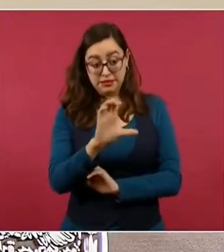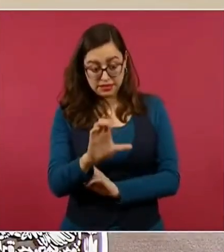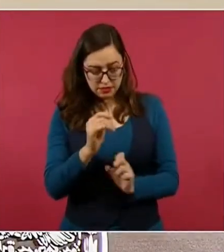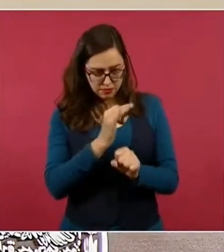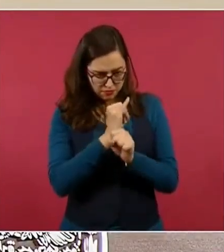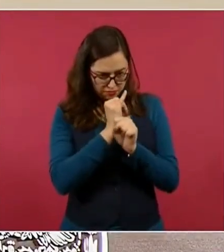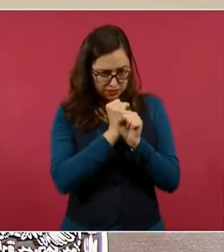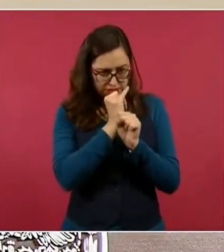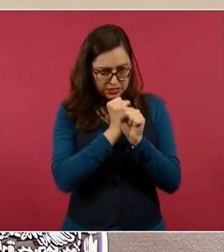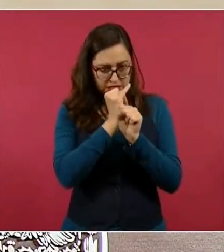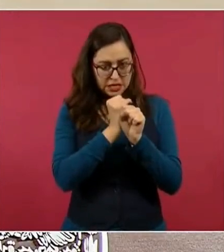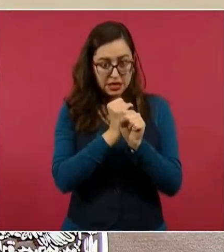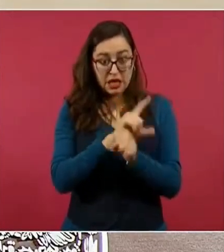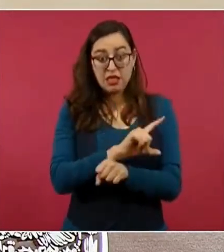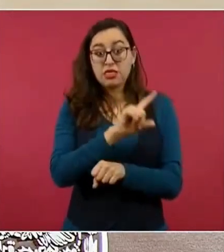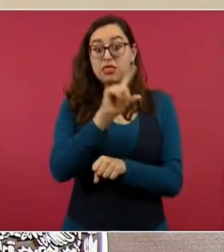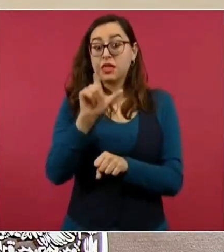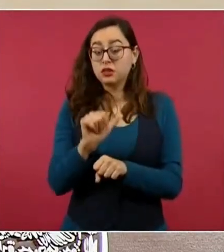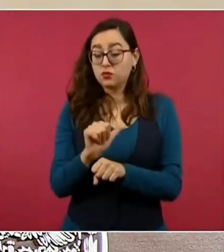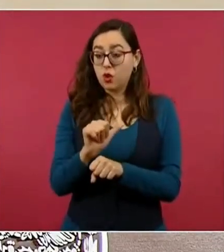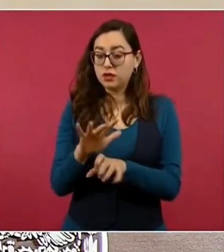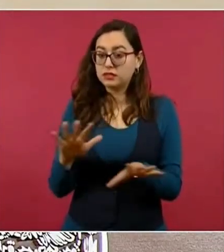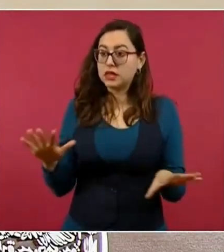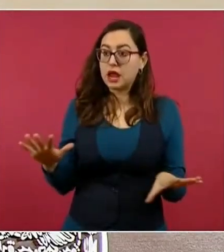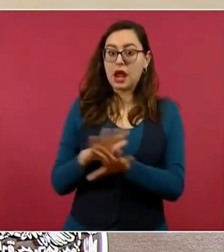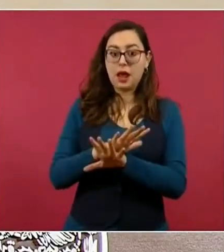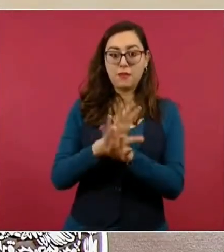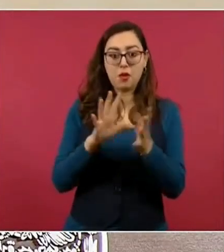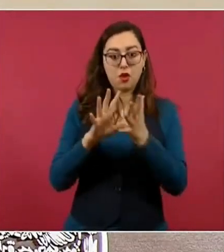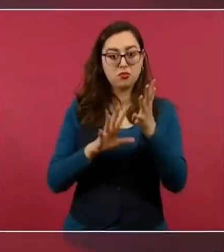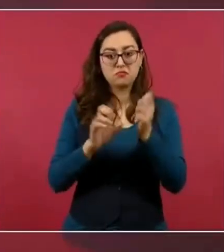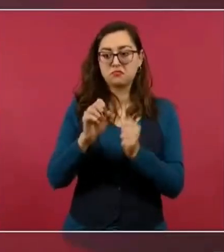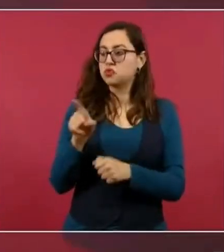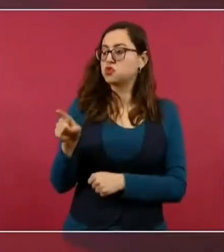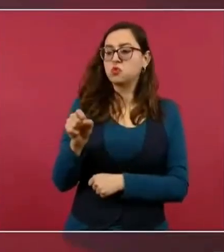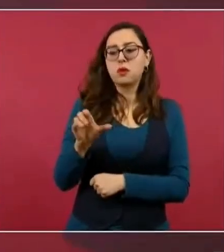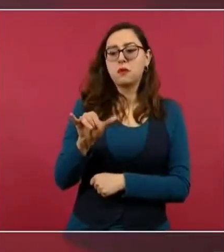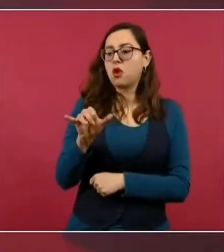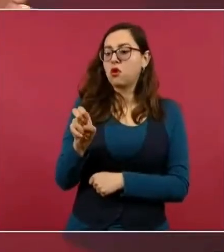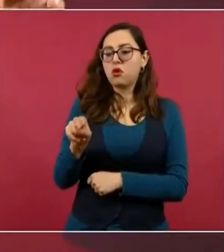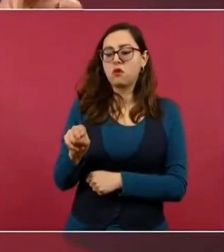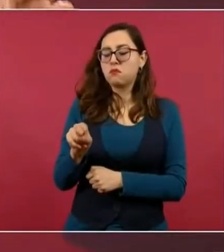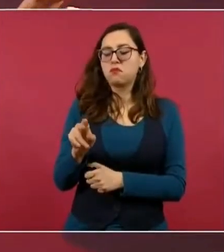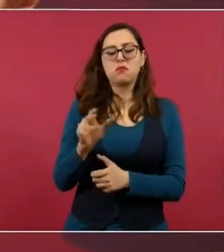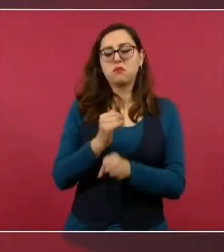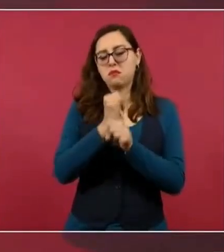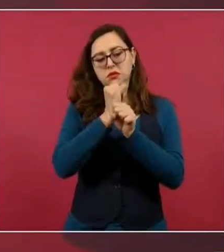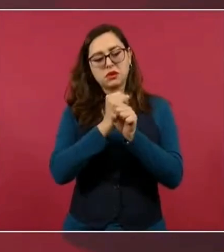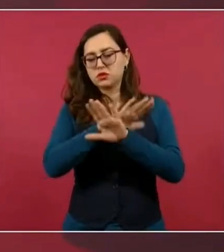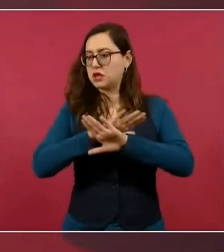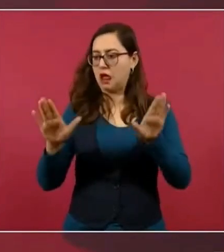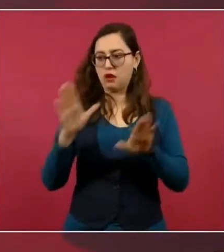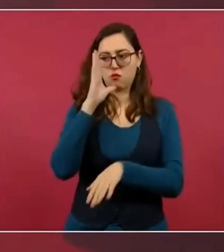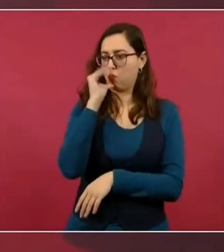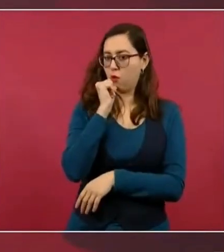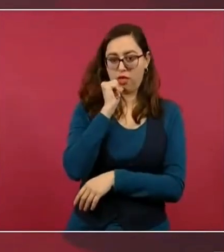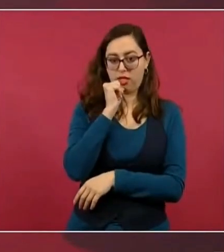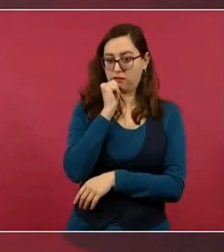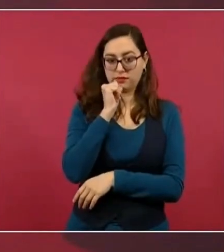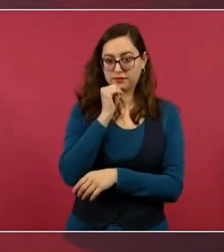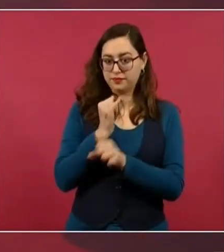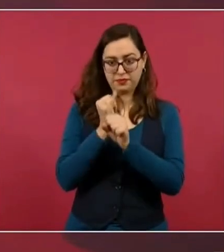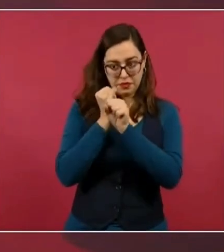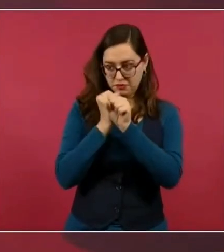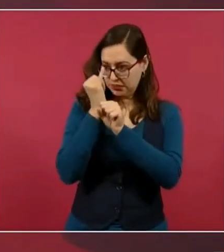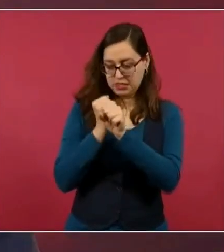se hizo una modificación a la Constitución para quitarle esa facultad a la Corte. Pero ahí quedó la investigación que se hizo y el